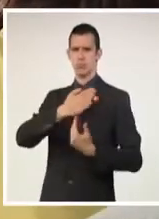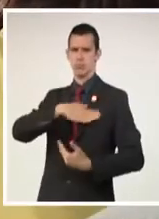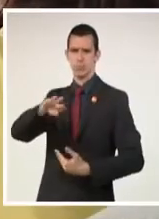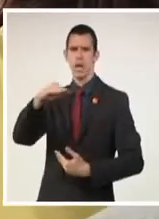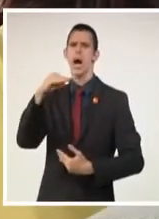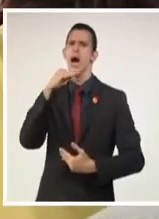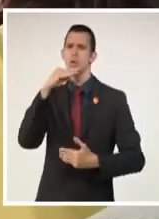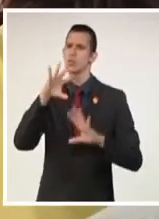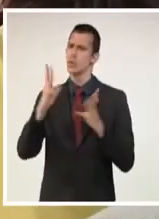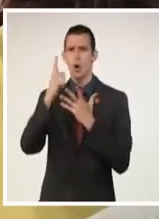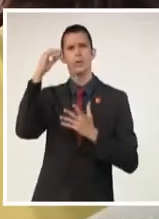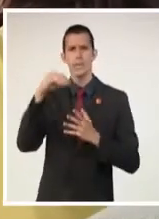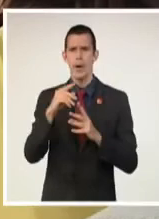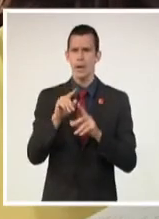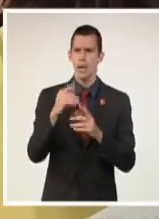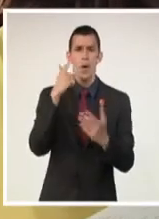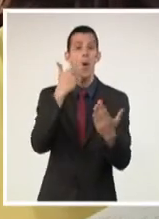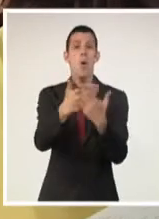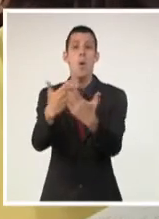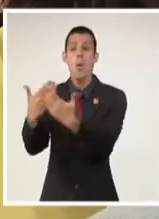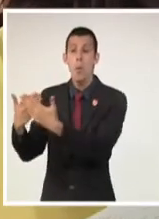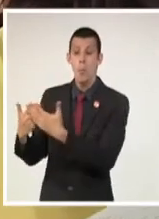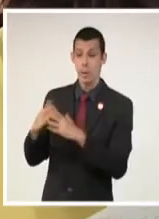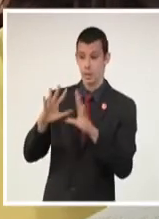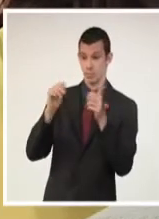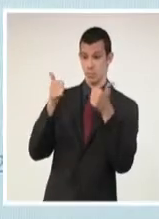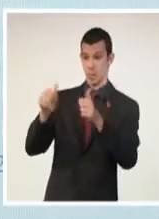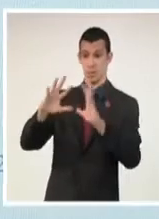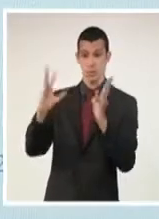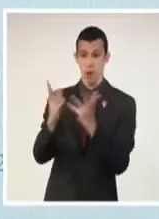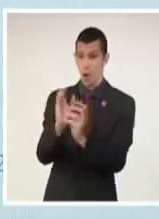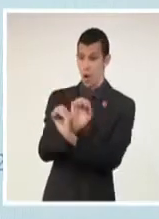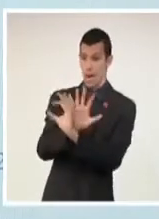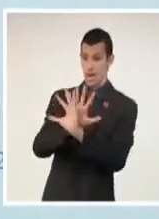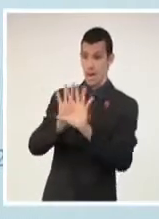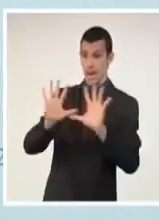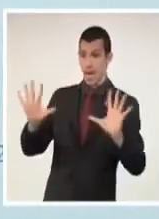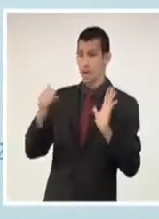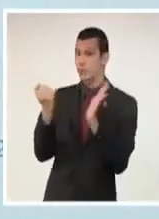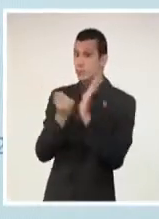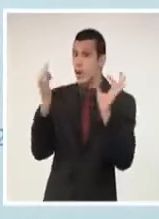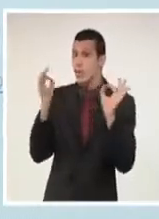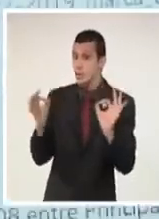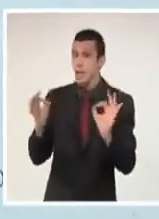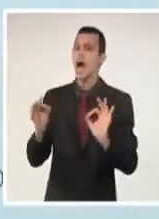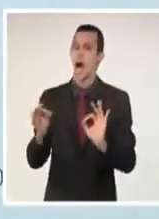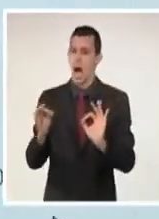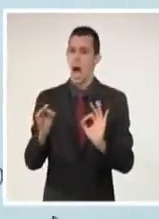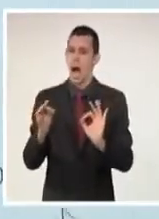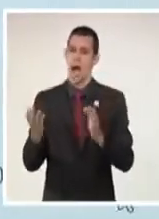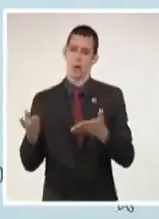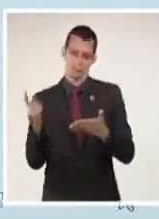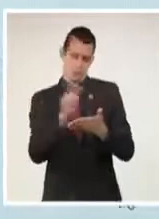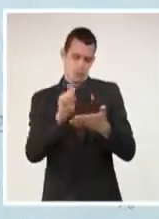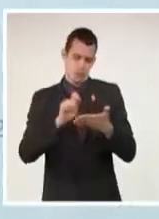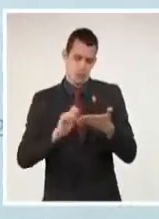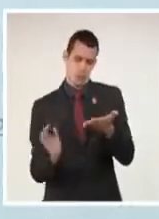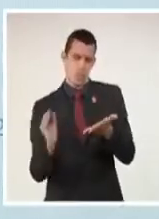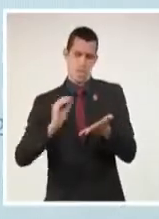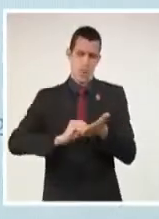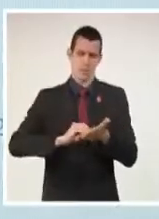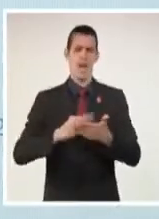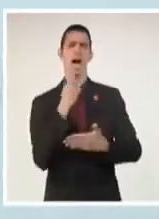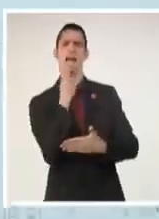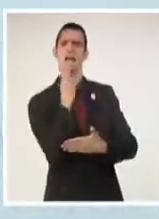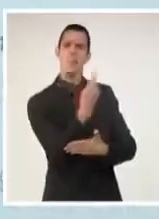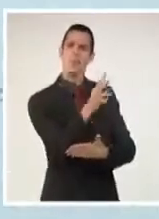especialistas tienen cinco días hábiles para una vez que las solicitudes estén en regla, se responda sobre la aprobación o no de la formación de la empresa